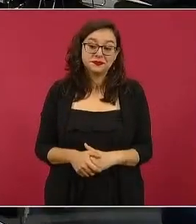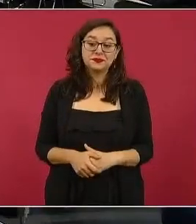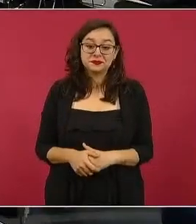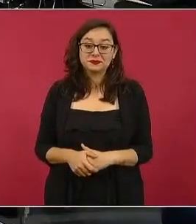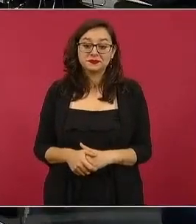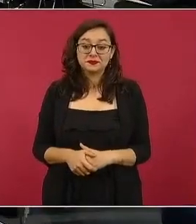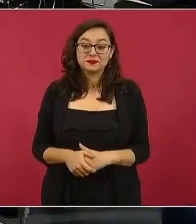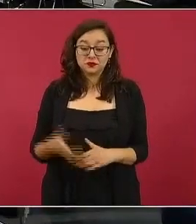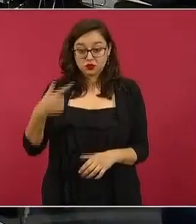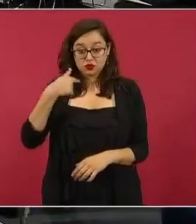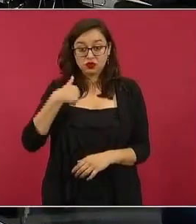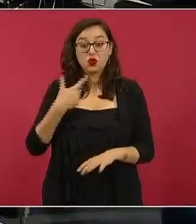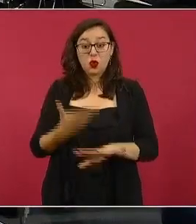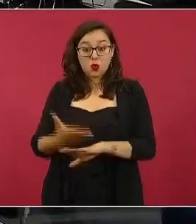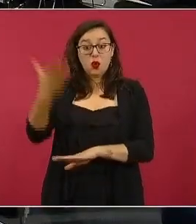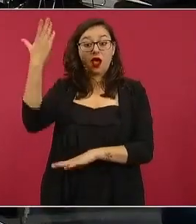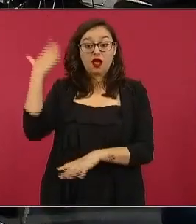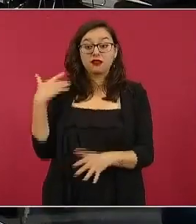pacífica